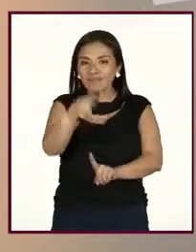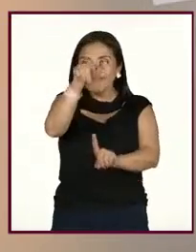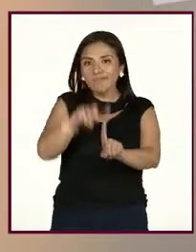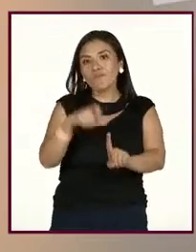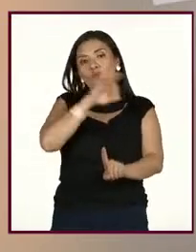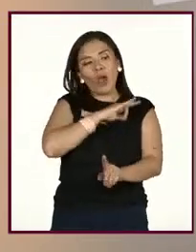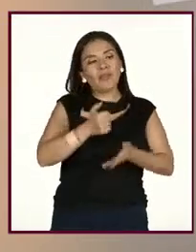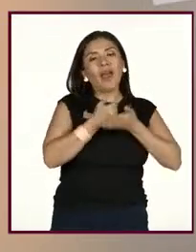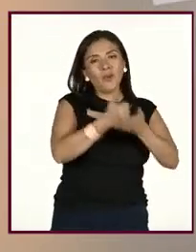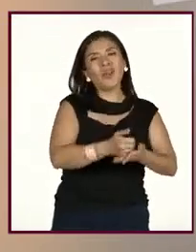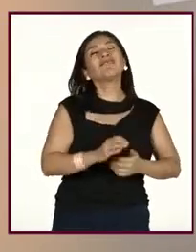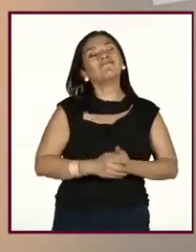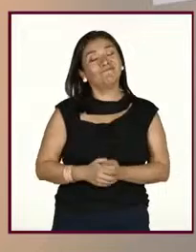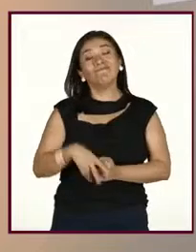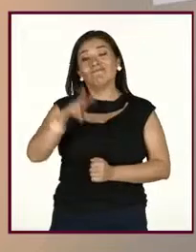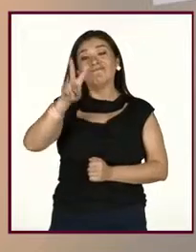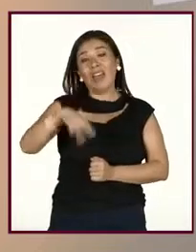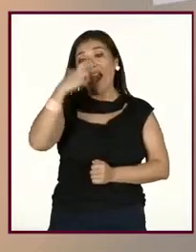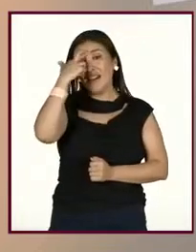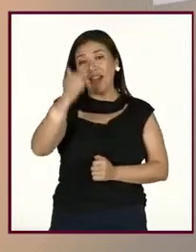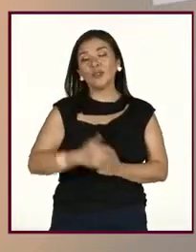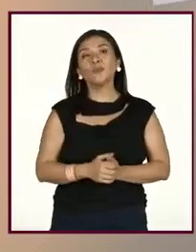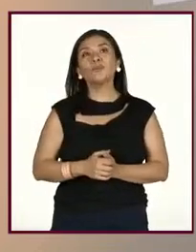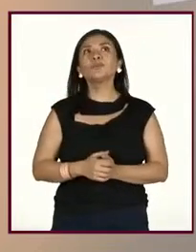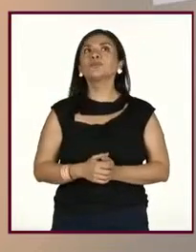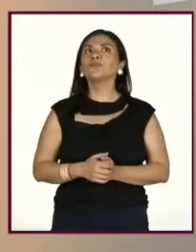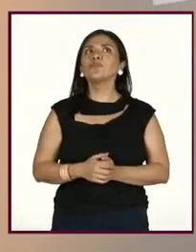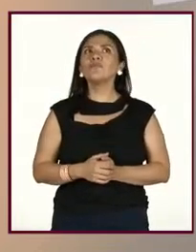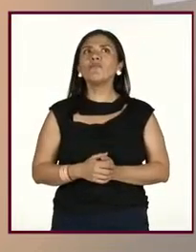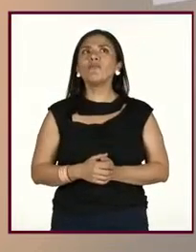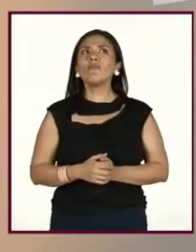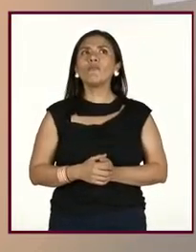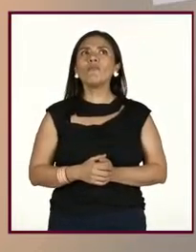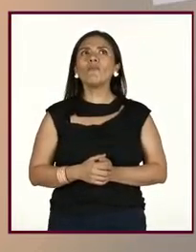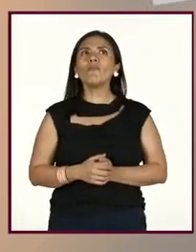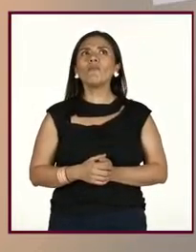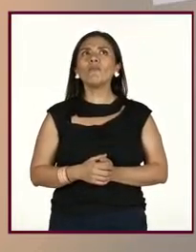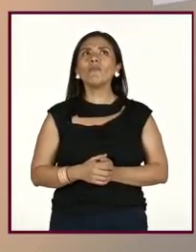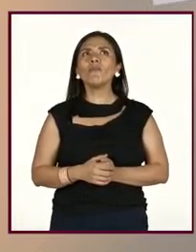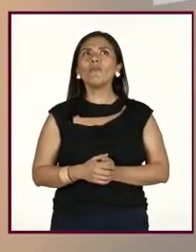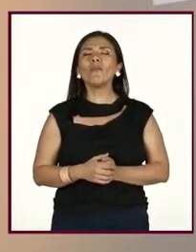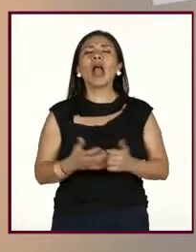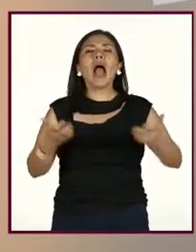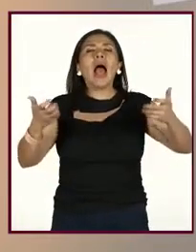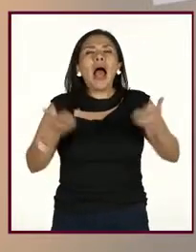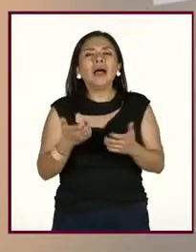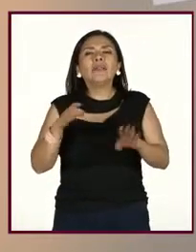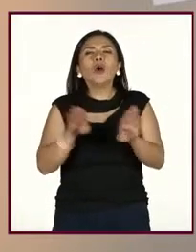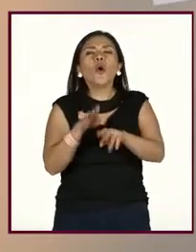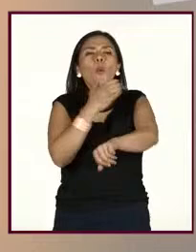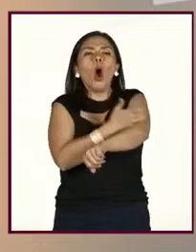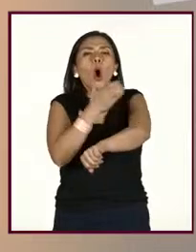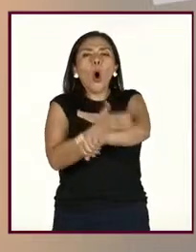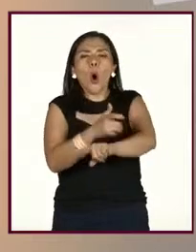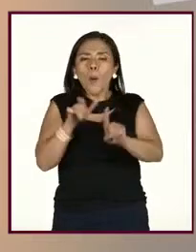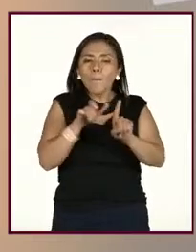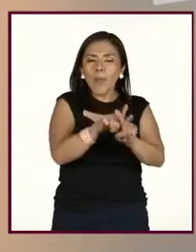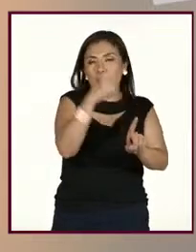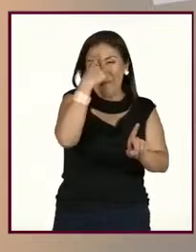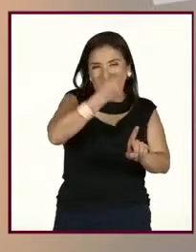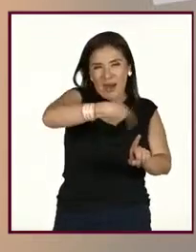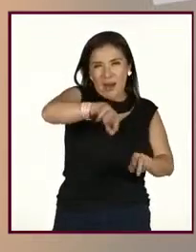sin duda. Totalmente. ¿De qué manera se podrían implementar algunas herramientas o acompañamientos para los docentes?